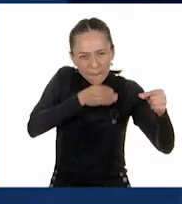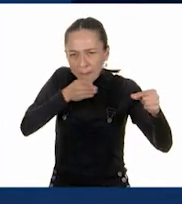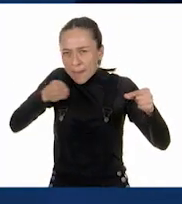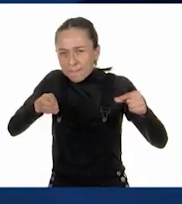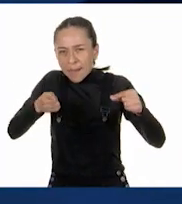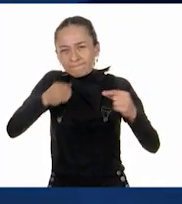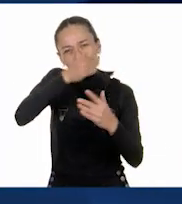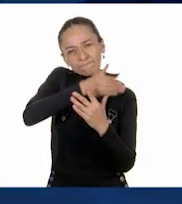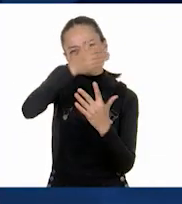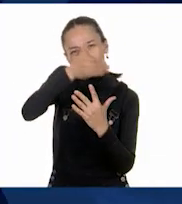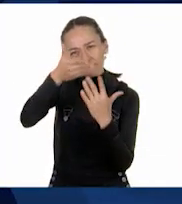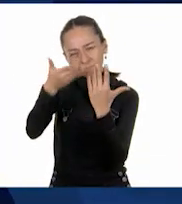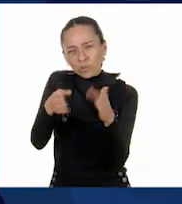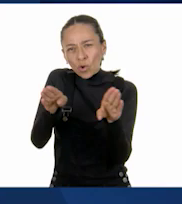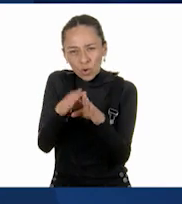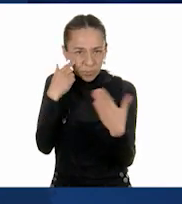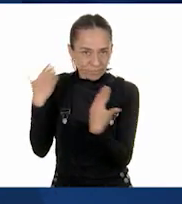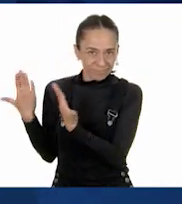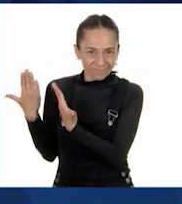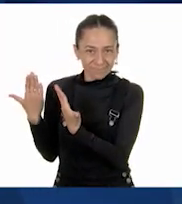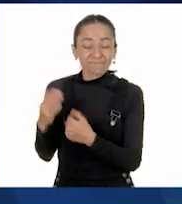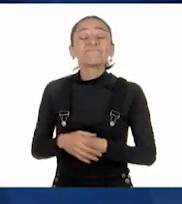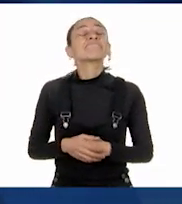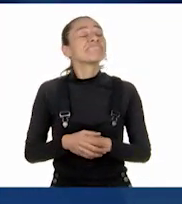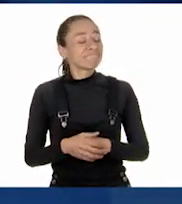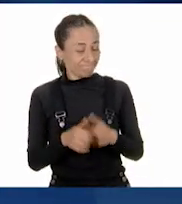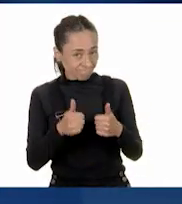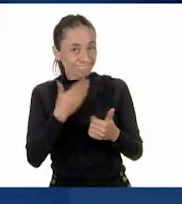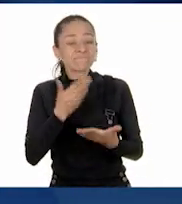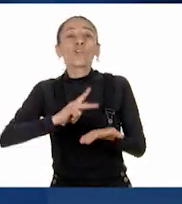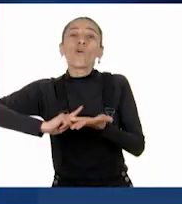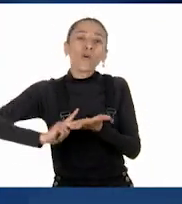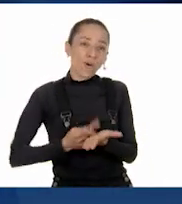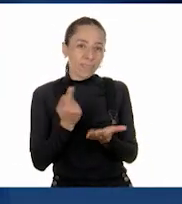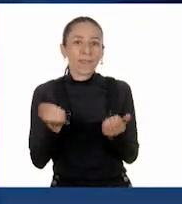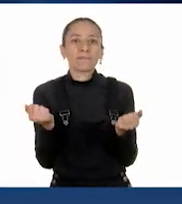Muy bien. Tiremos los dados otra vez.